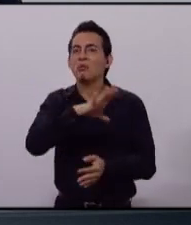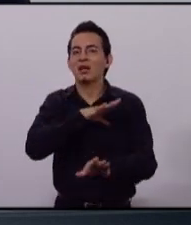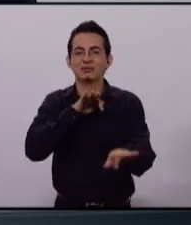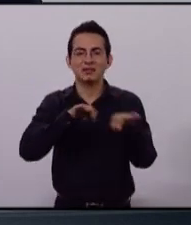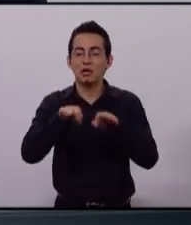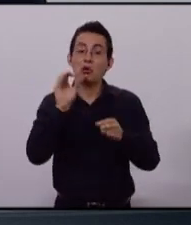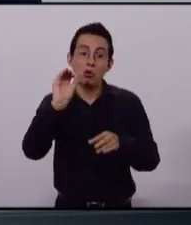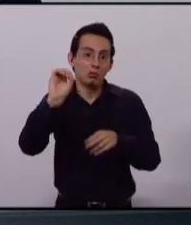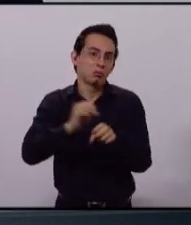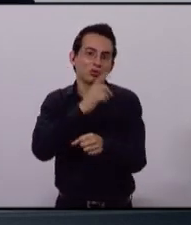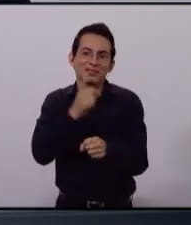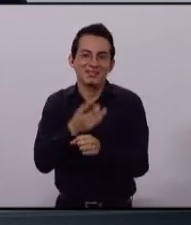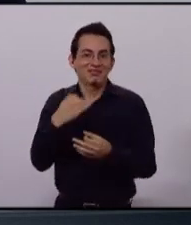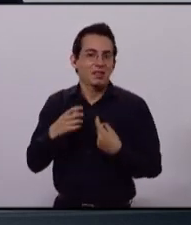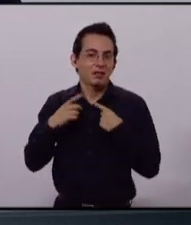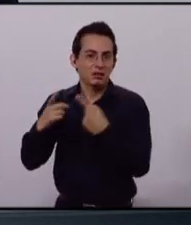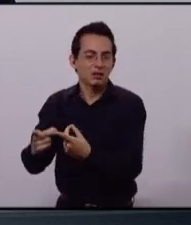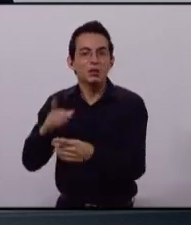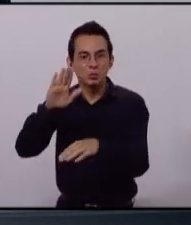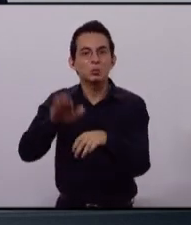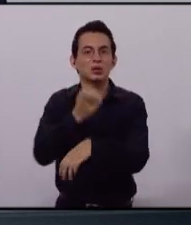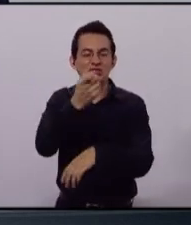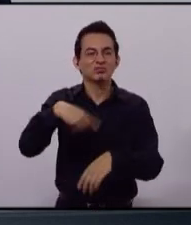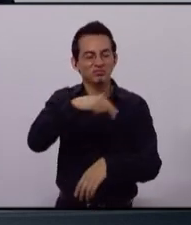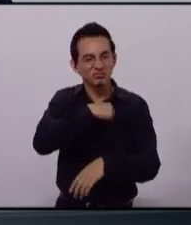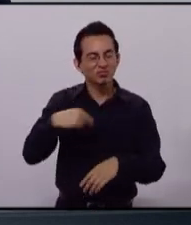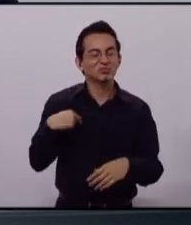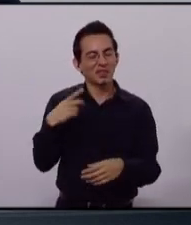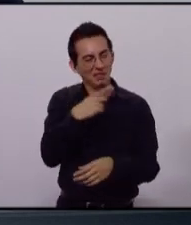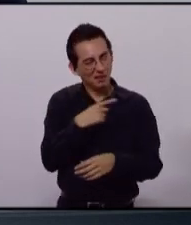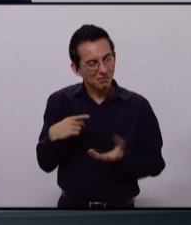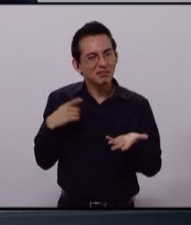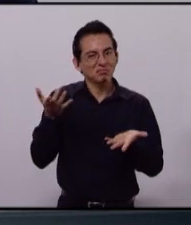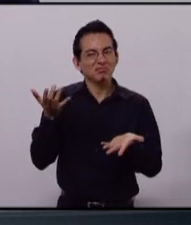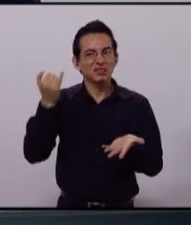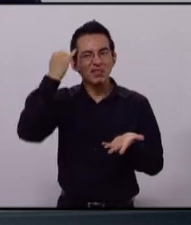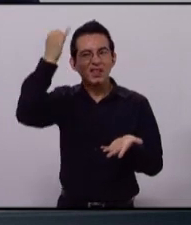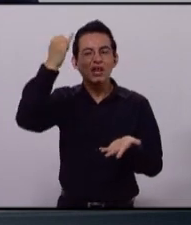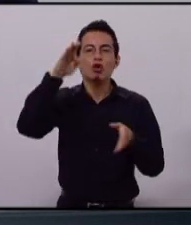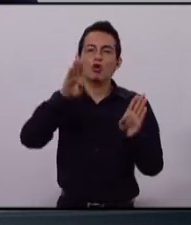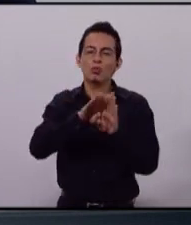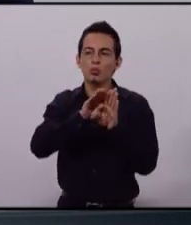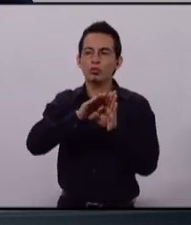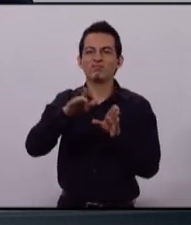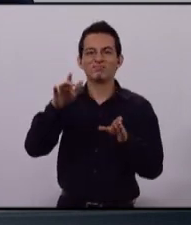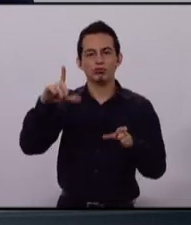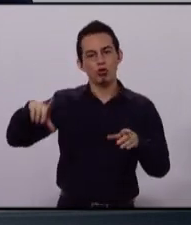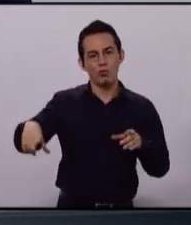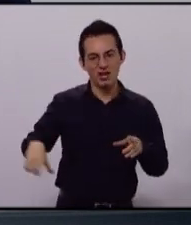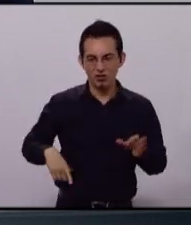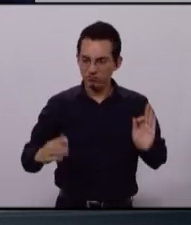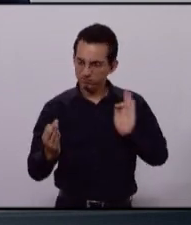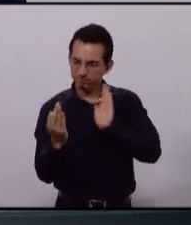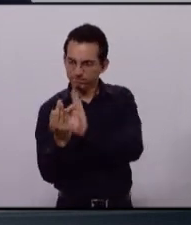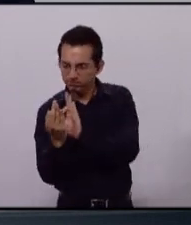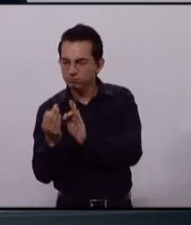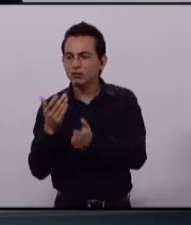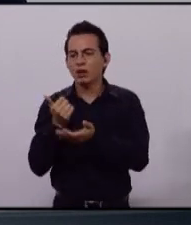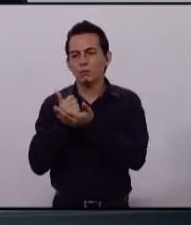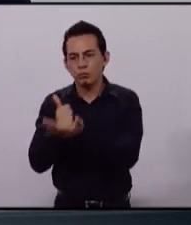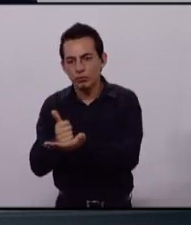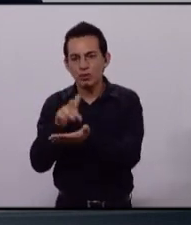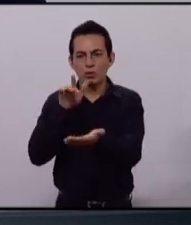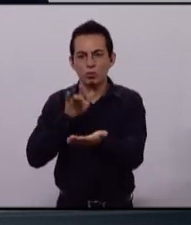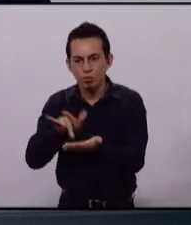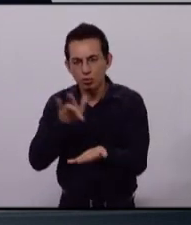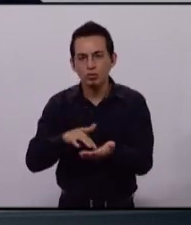oportunidad. Por eso tenemos que convertirnos en este gobierno facilitador que promueva la inversión. Yo, al igual que